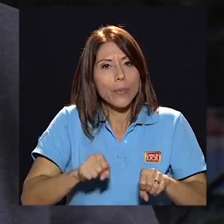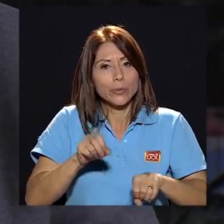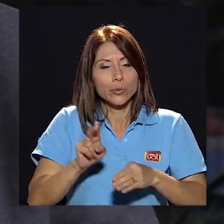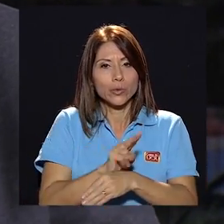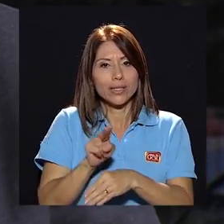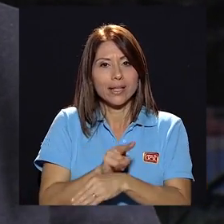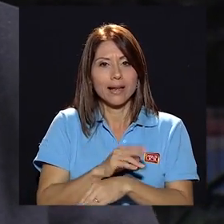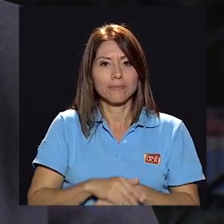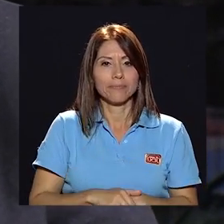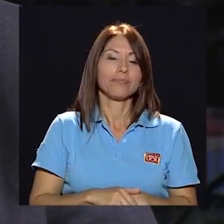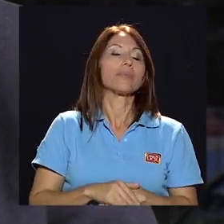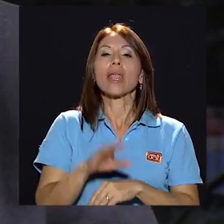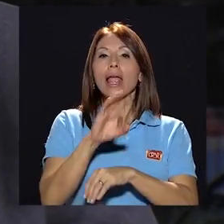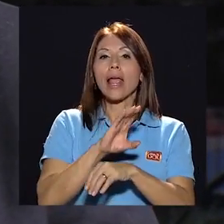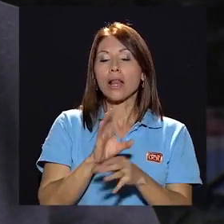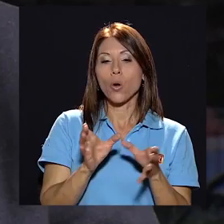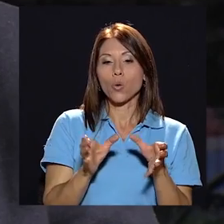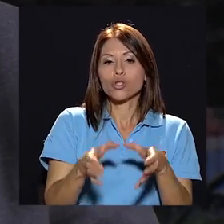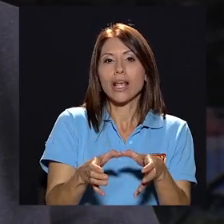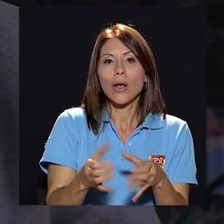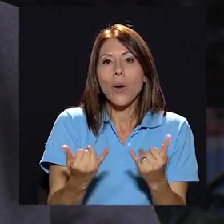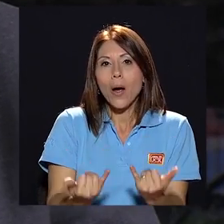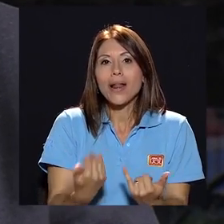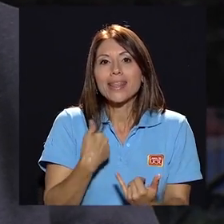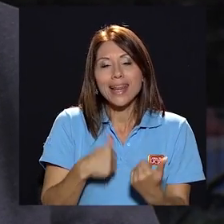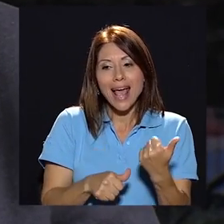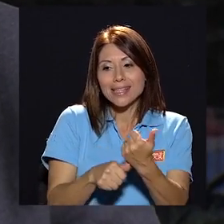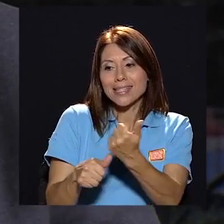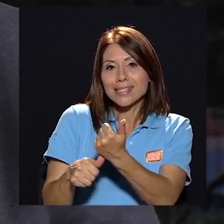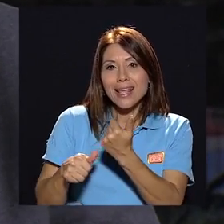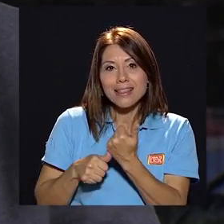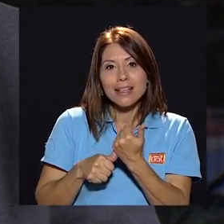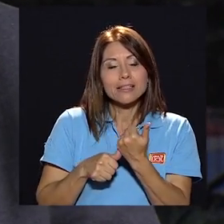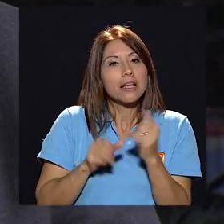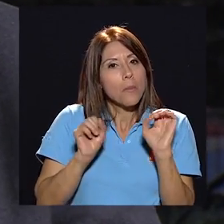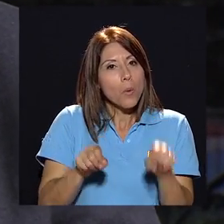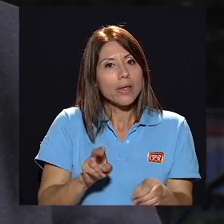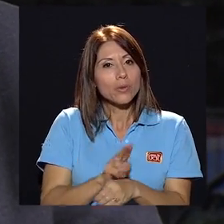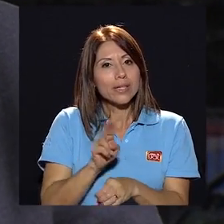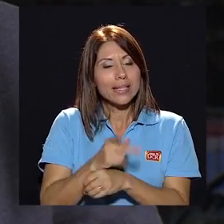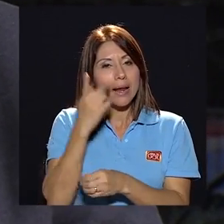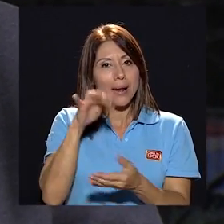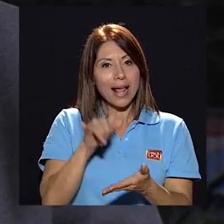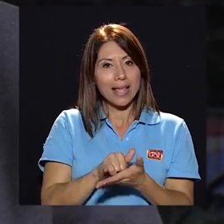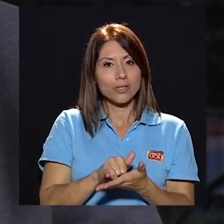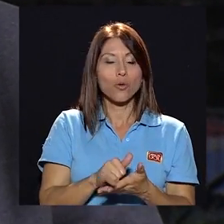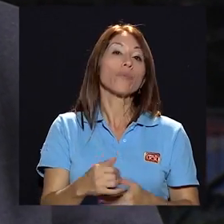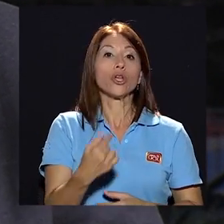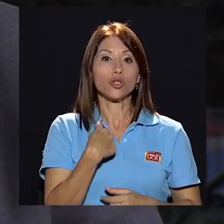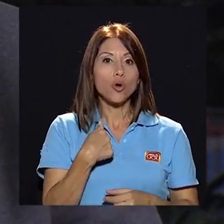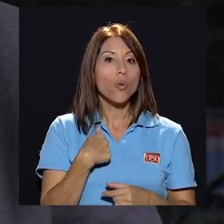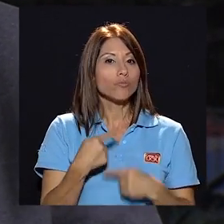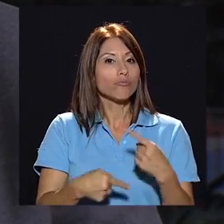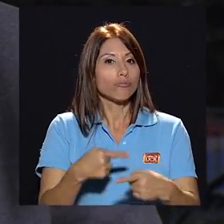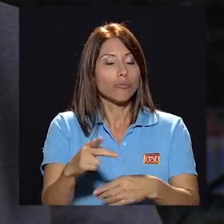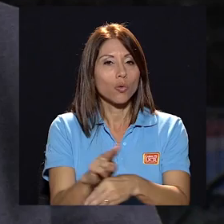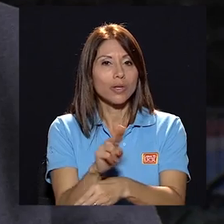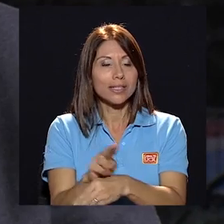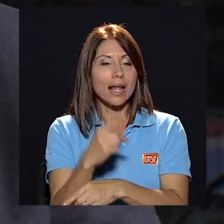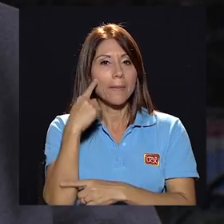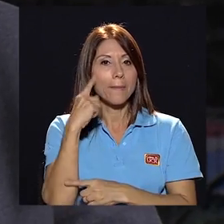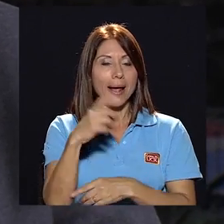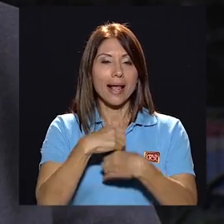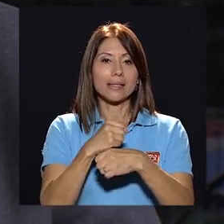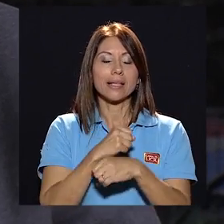podemos utilizar. El consejo tiene horas asistentes disponibles que pueden ser utilizadas para esto. Yo soy uno de los que los voy a